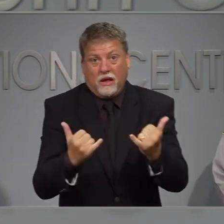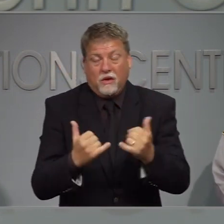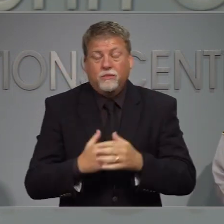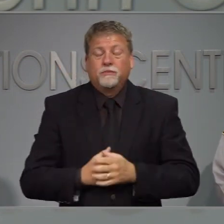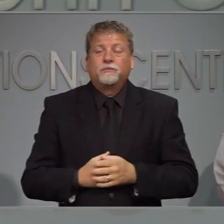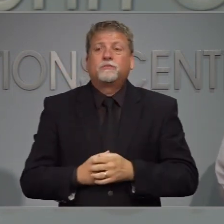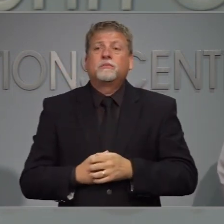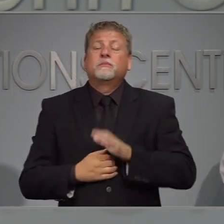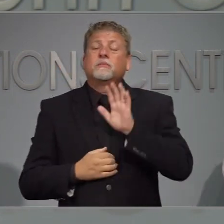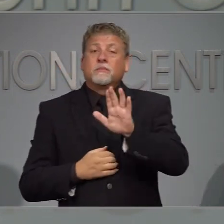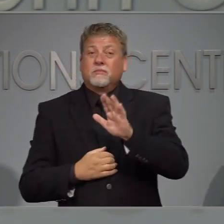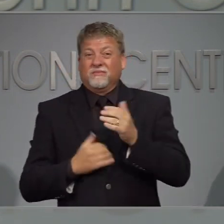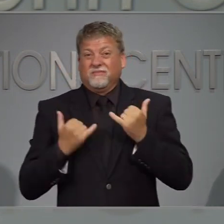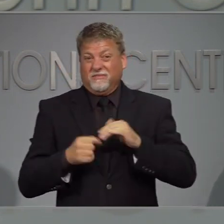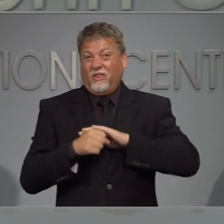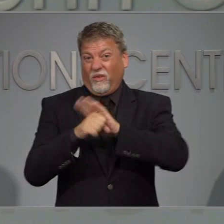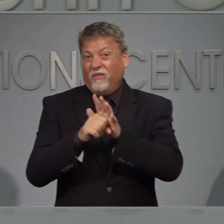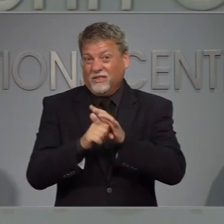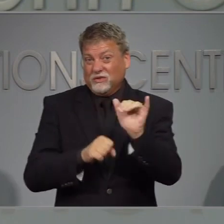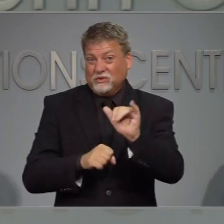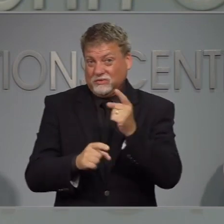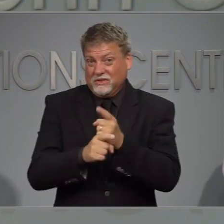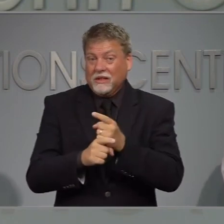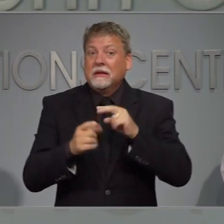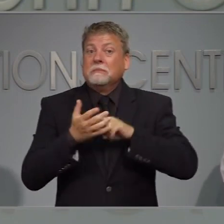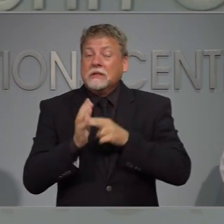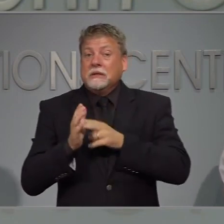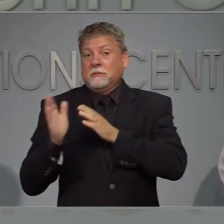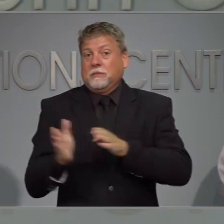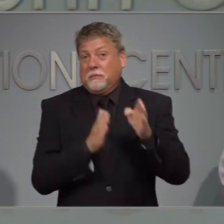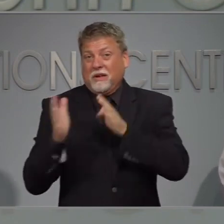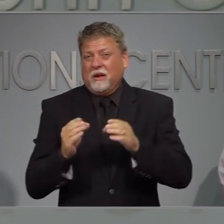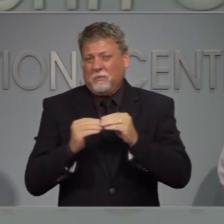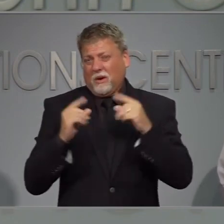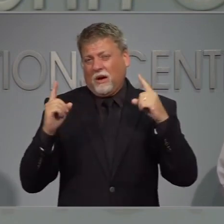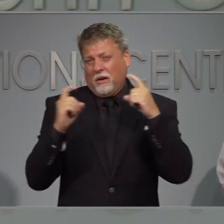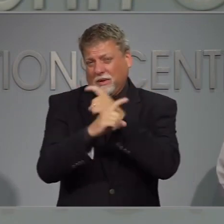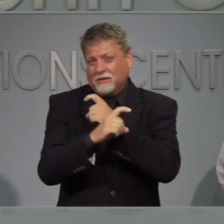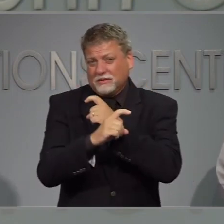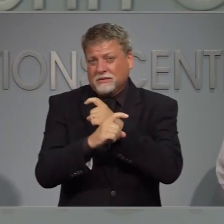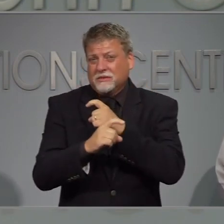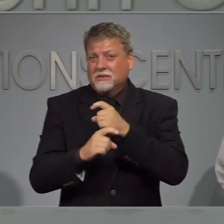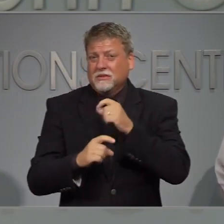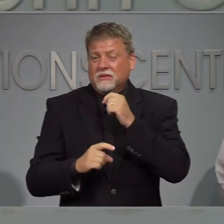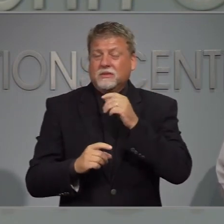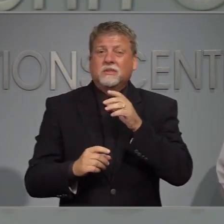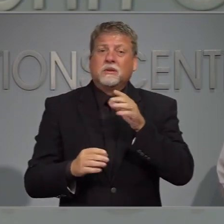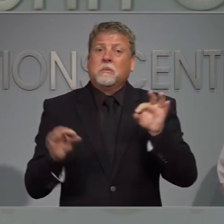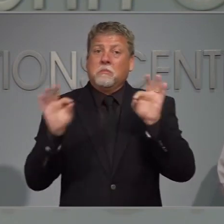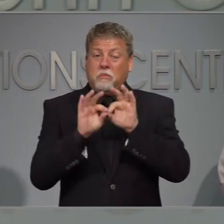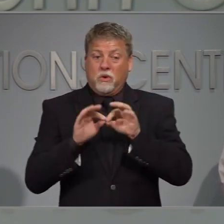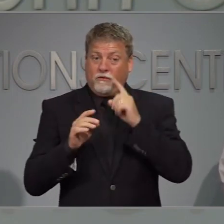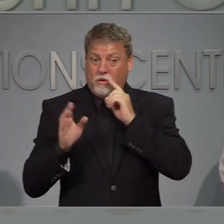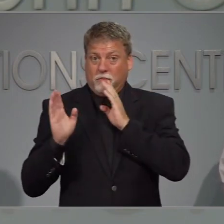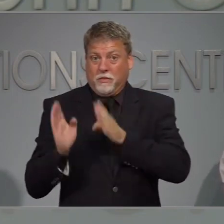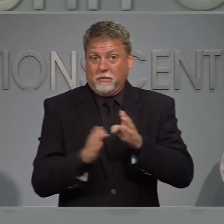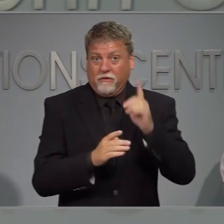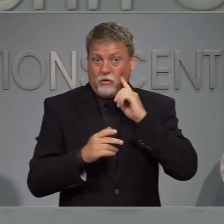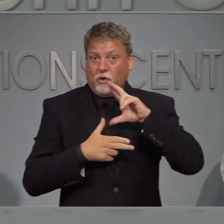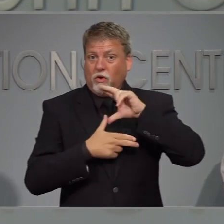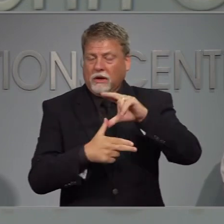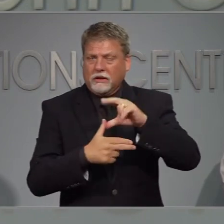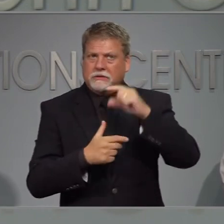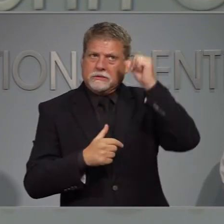preparaciones para huracán van a ser más complicadas debido a la pandemia de COVID. Las familias y los negocios tienen que tener esto en mente al